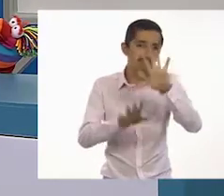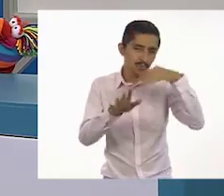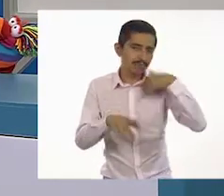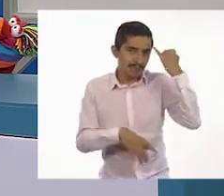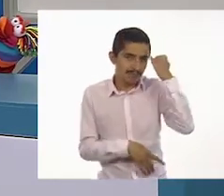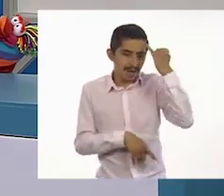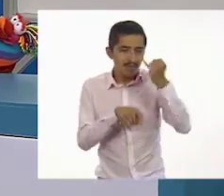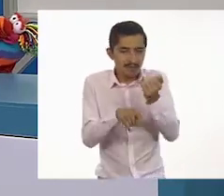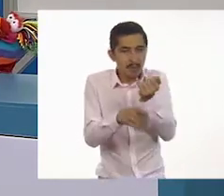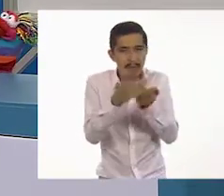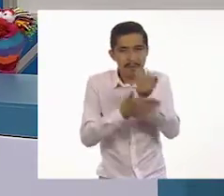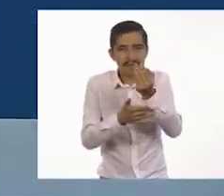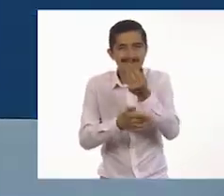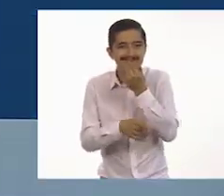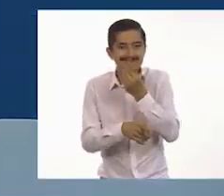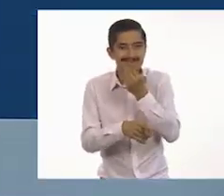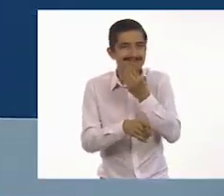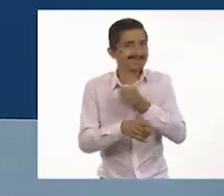que desayunaste hoy.